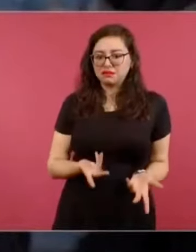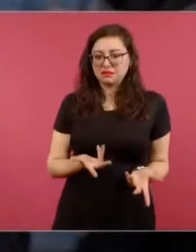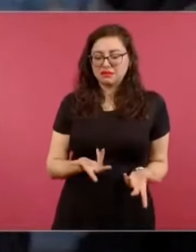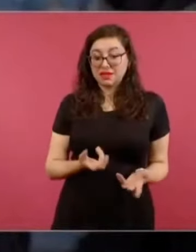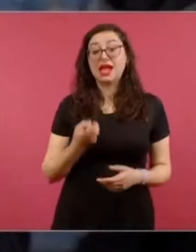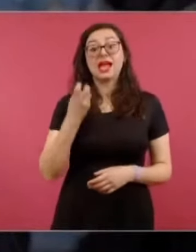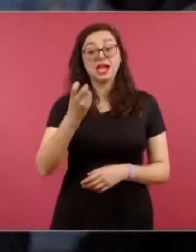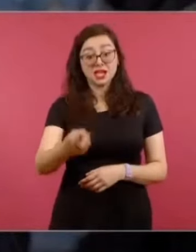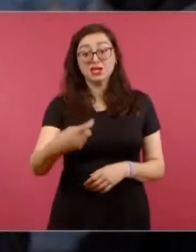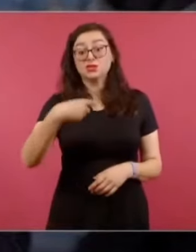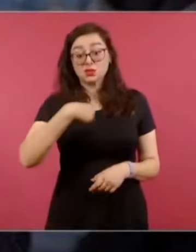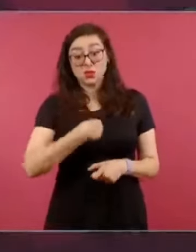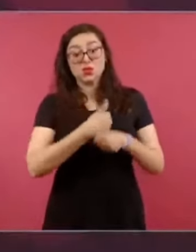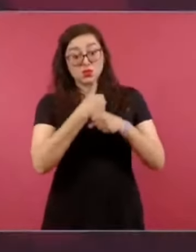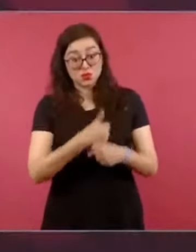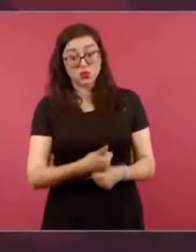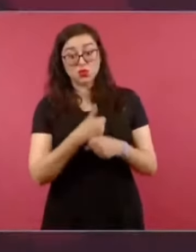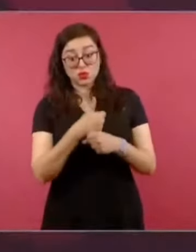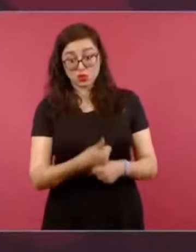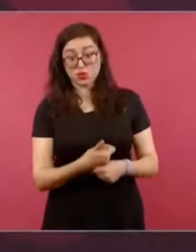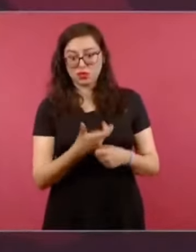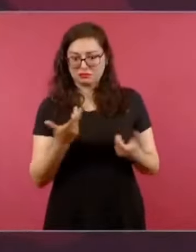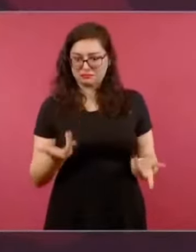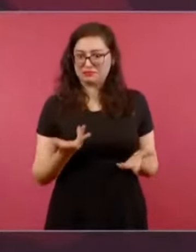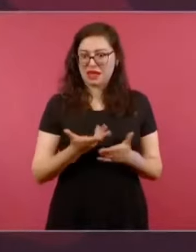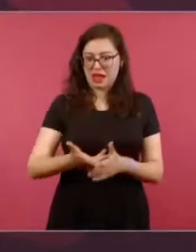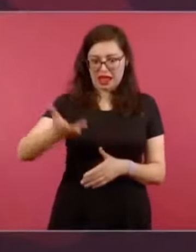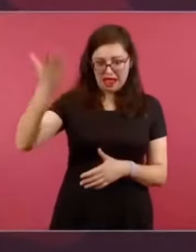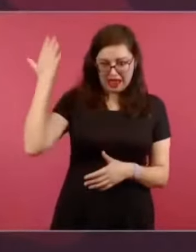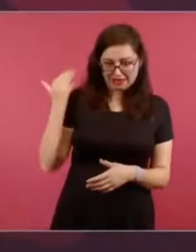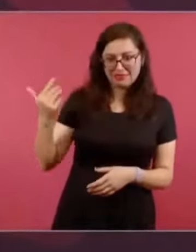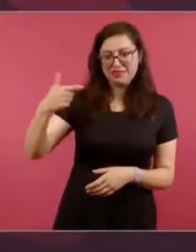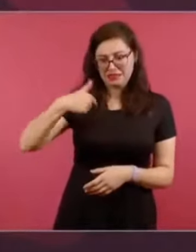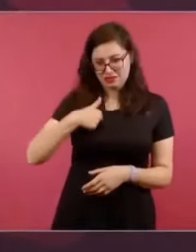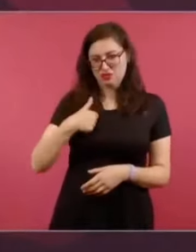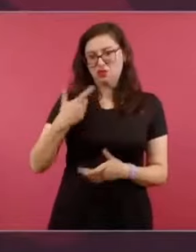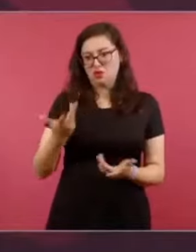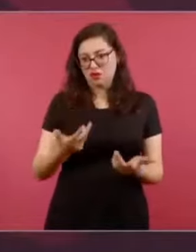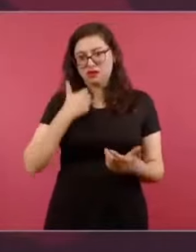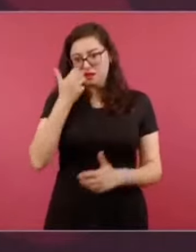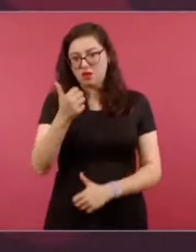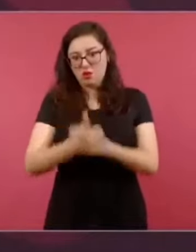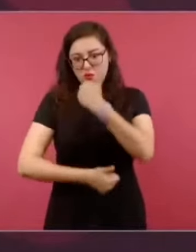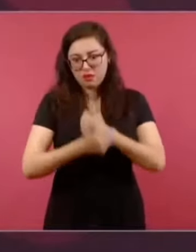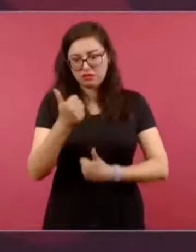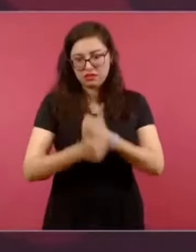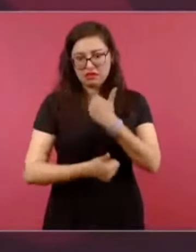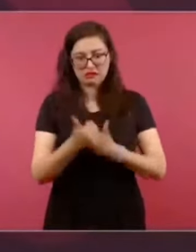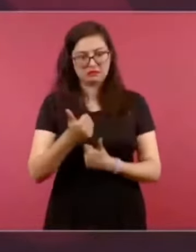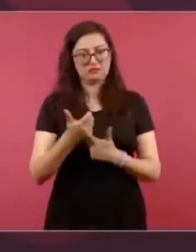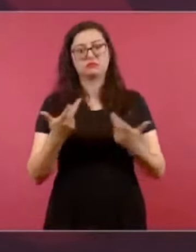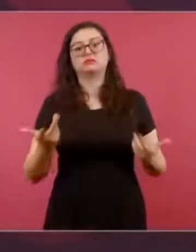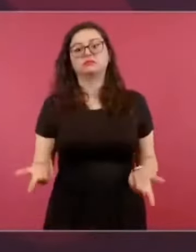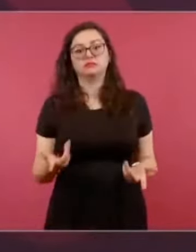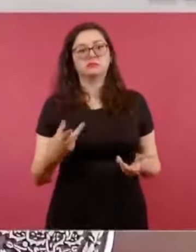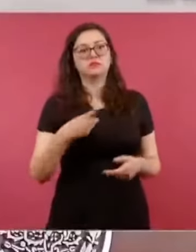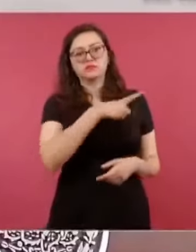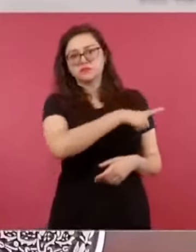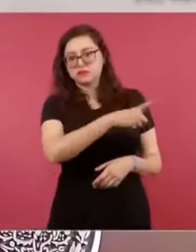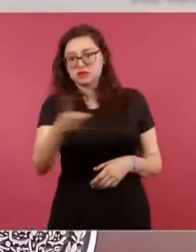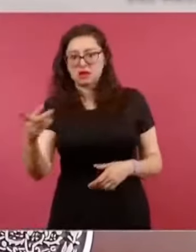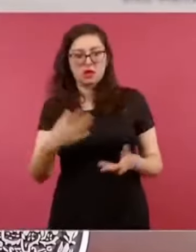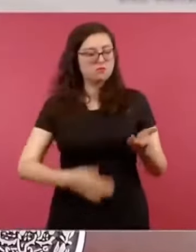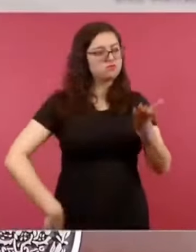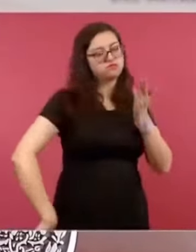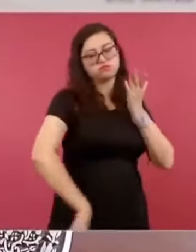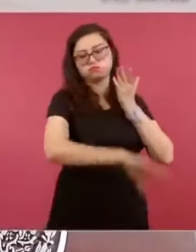Me desaforaron porque no querían que mi nombre apareciera en la boleta para candidato a la presidencia